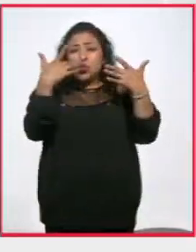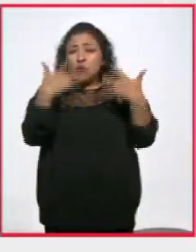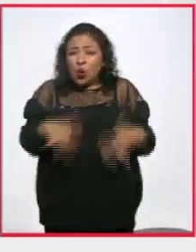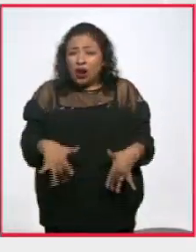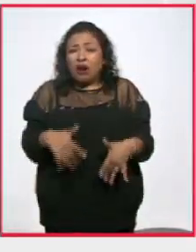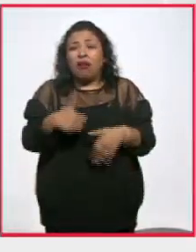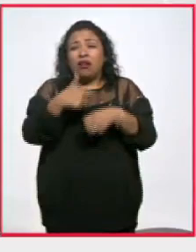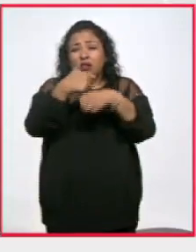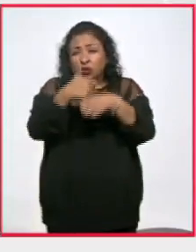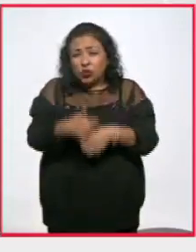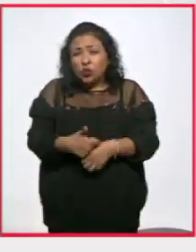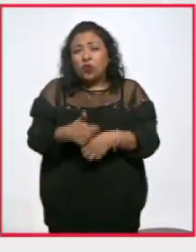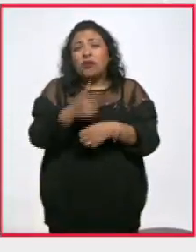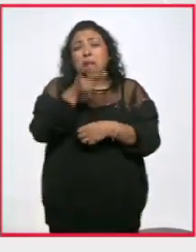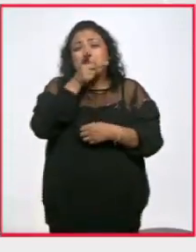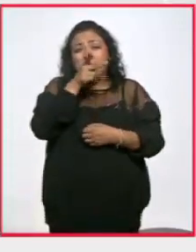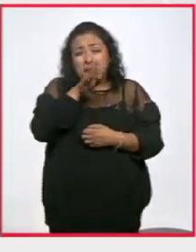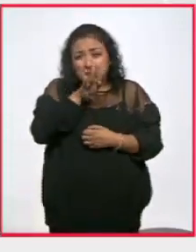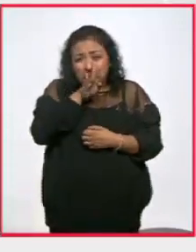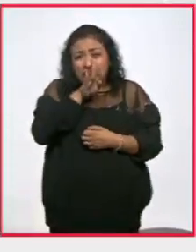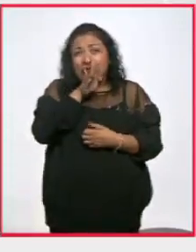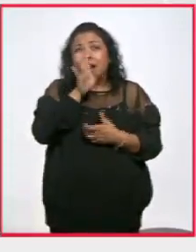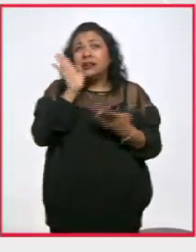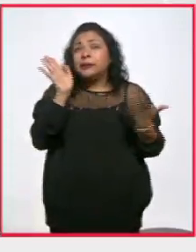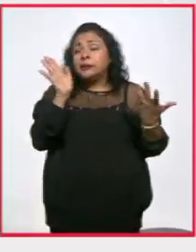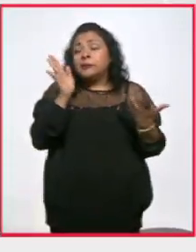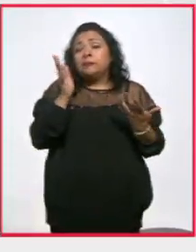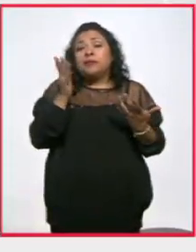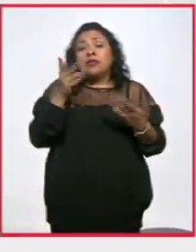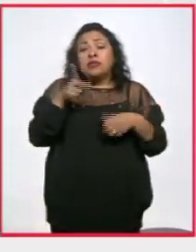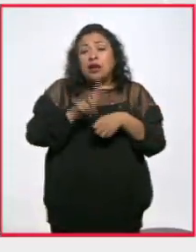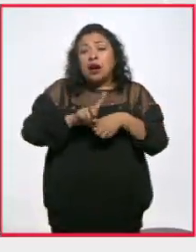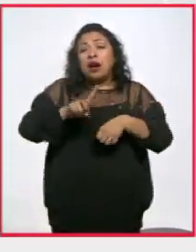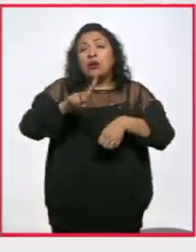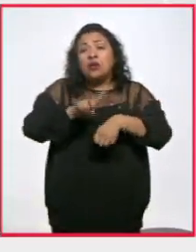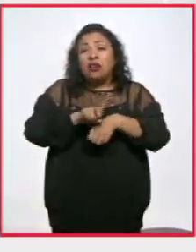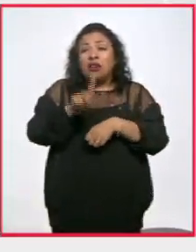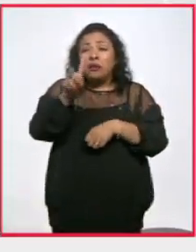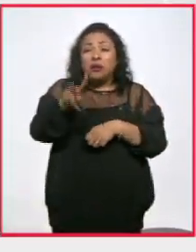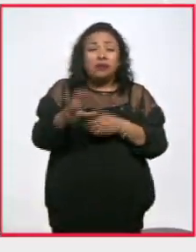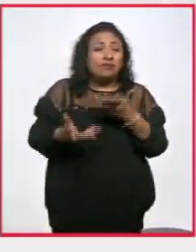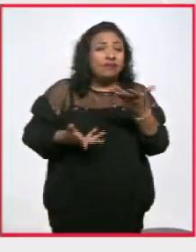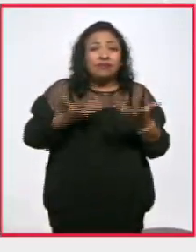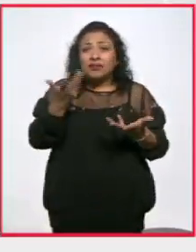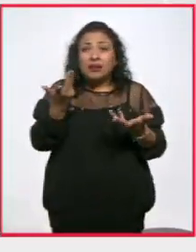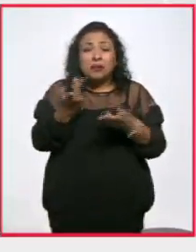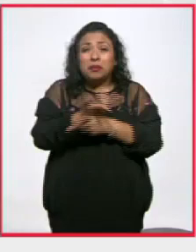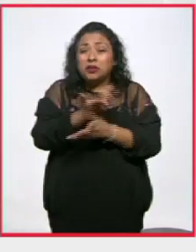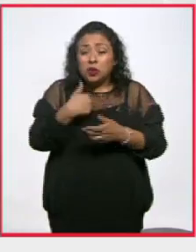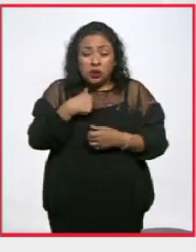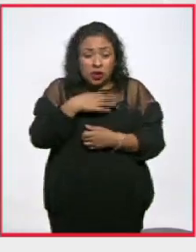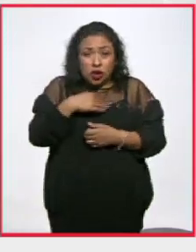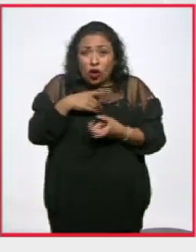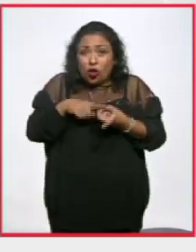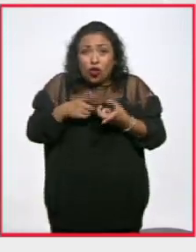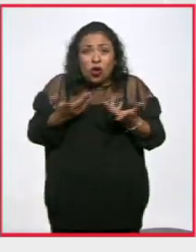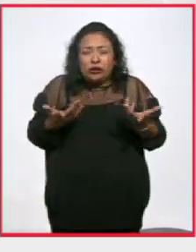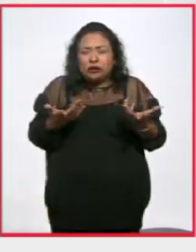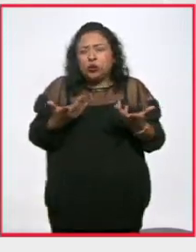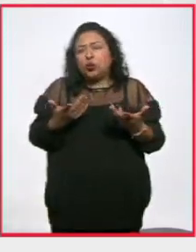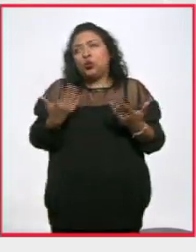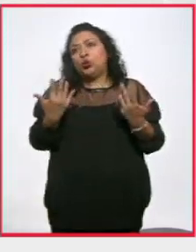padres y madres de familia. Tener que lidiar todos los días con la incertidumbre de no saber dónde están sus hijos produce,